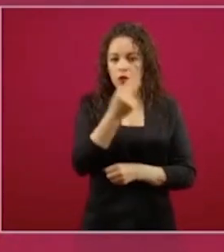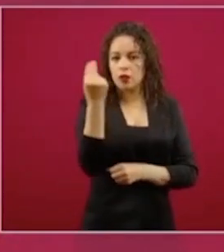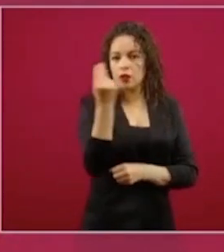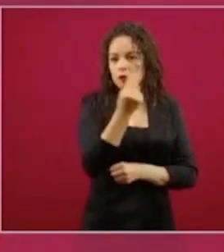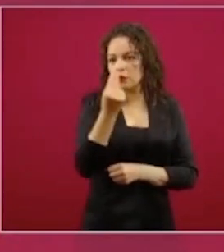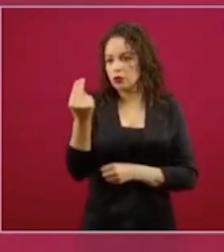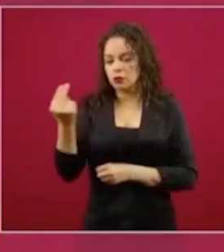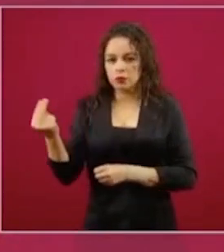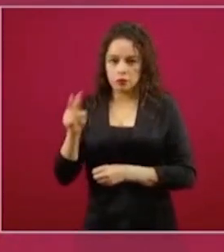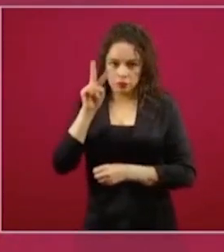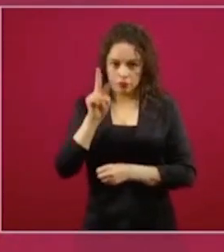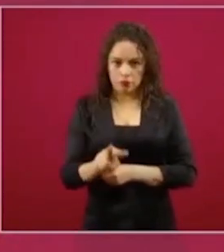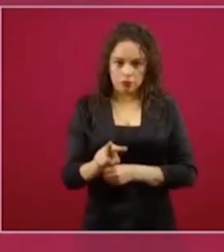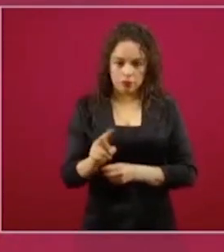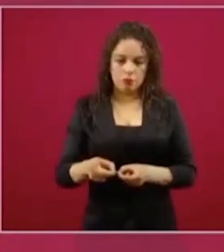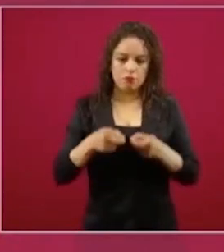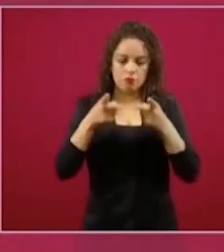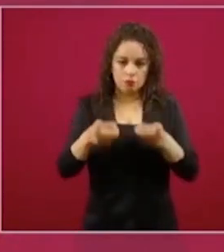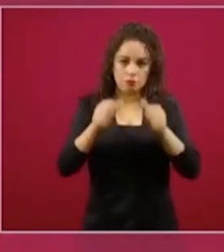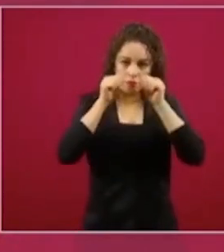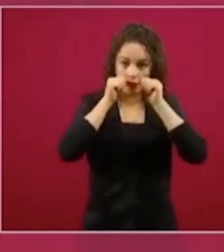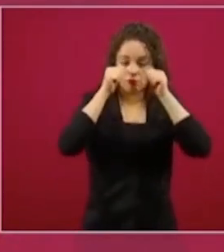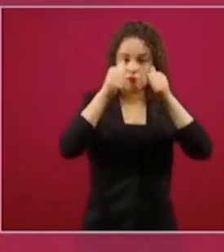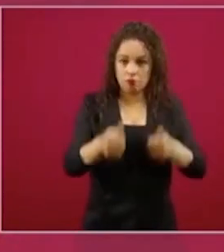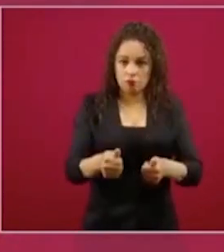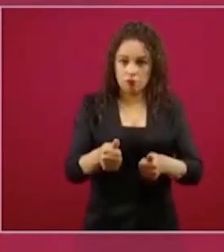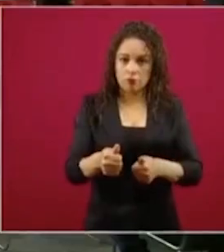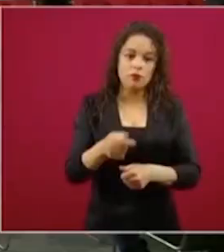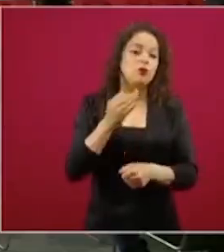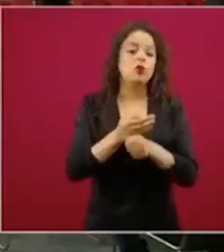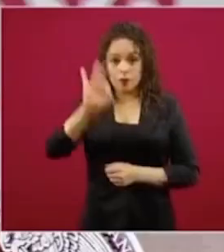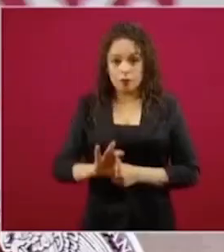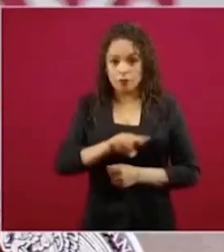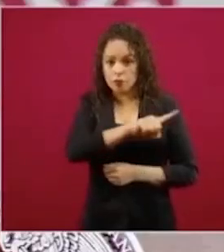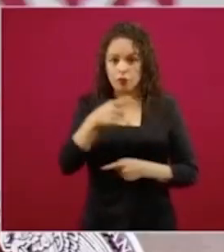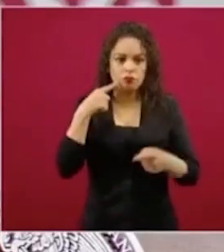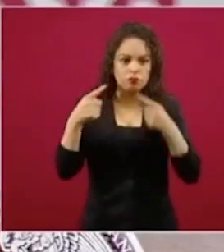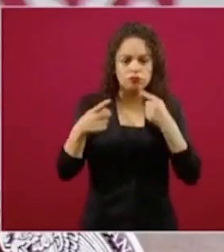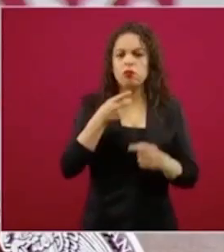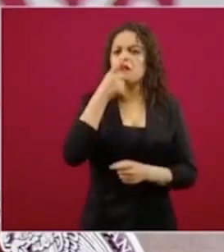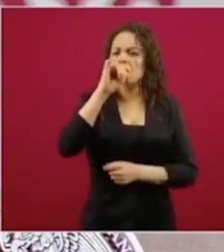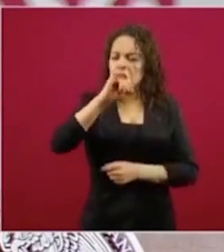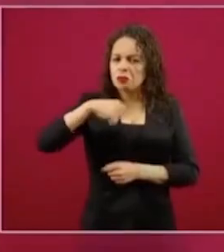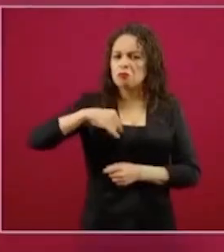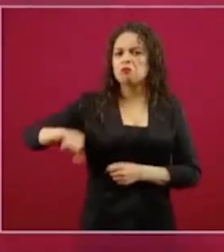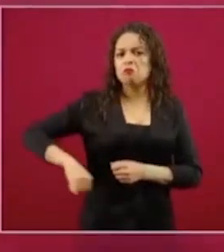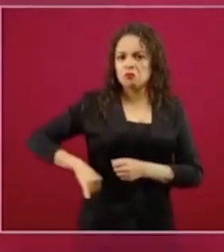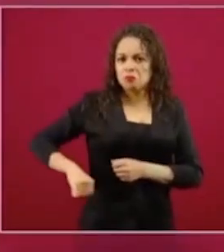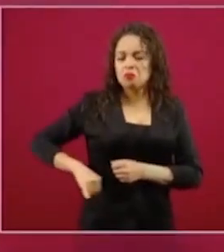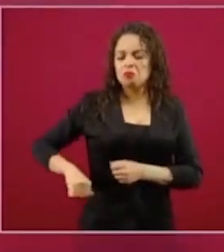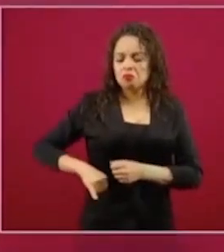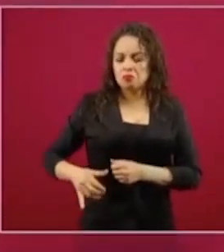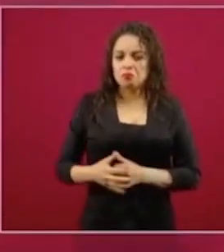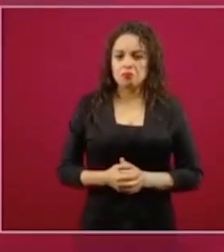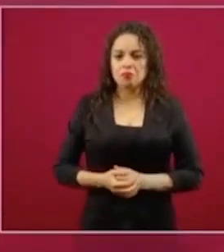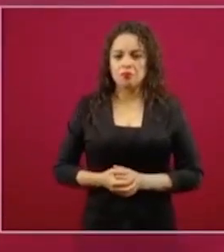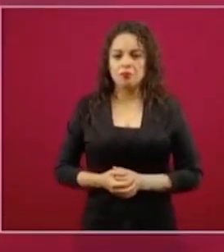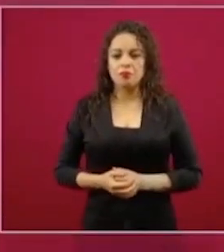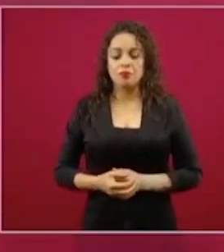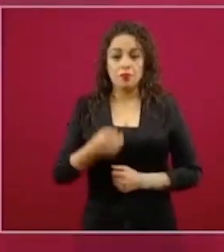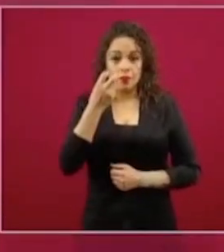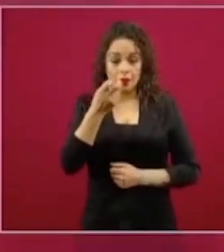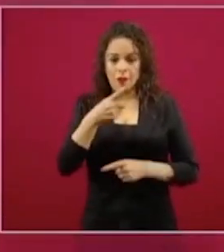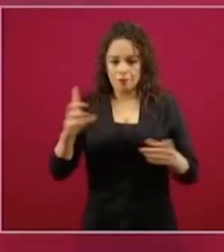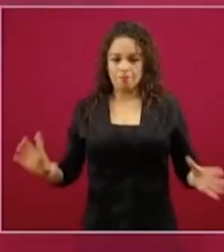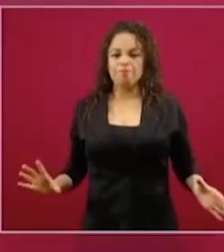quienes hoy están al frente de esta batalla salvando vidas. A partir de eso fue que, en coordinación